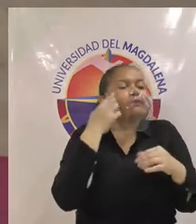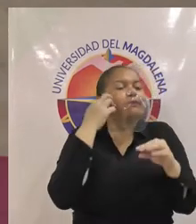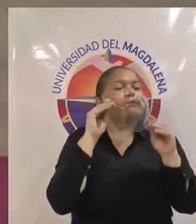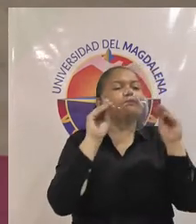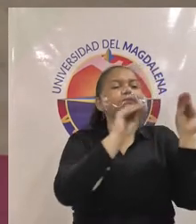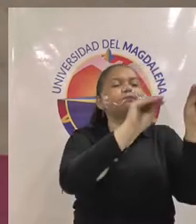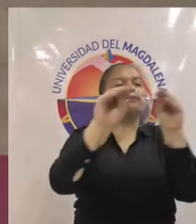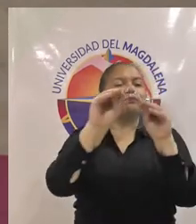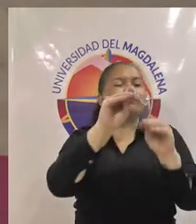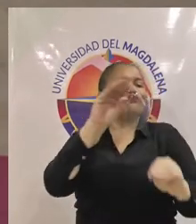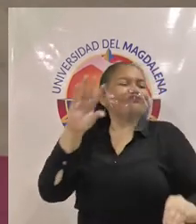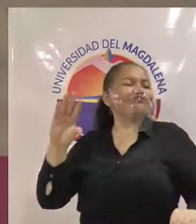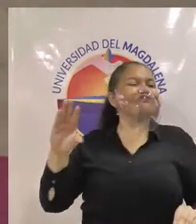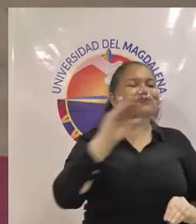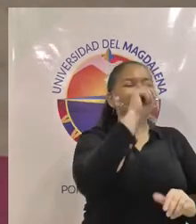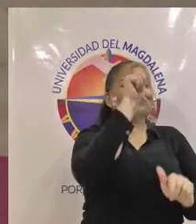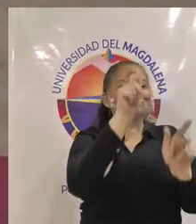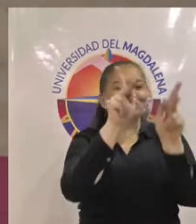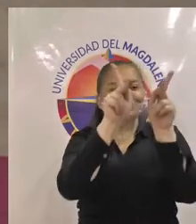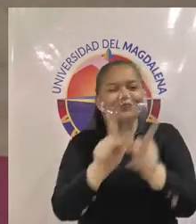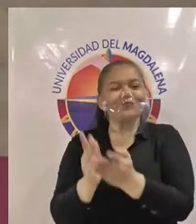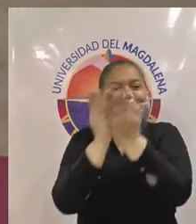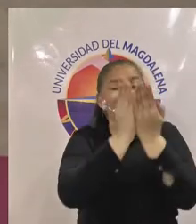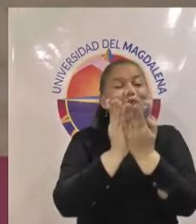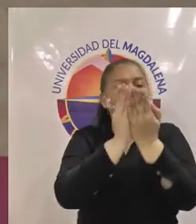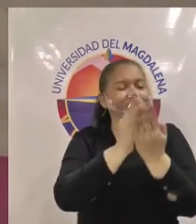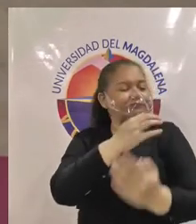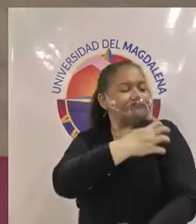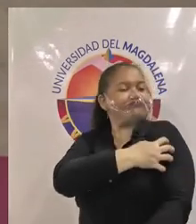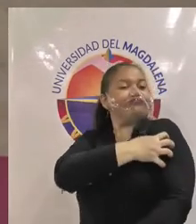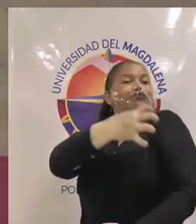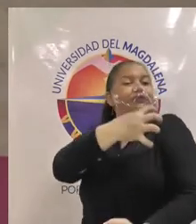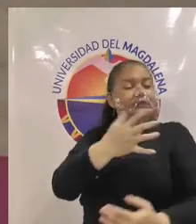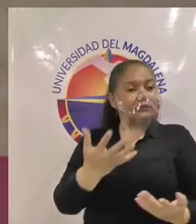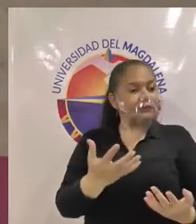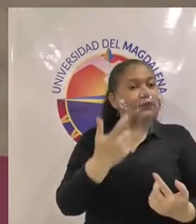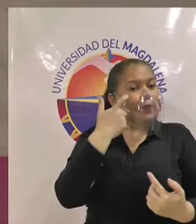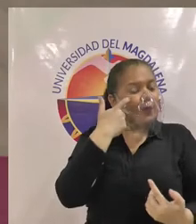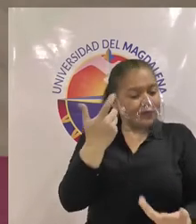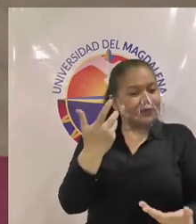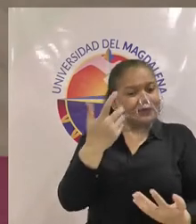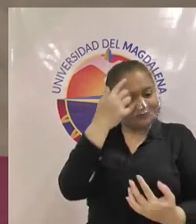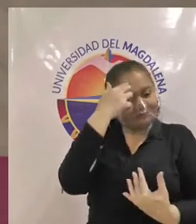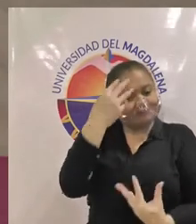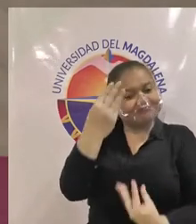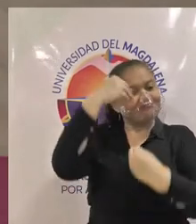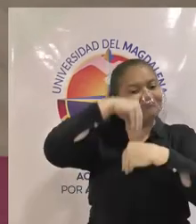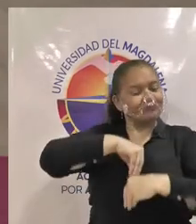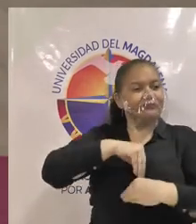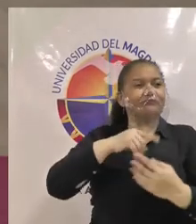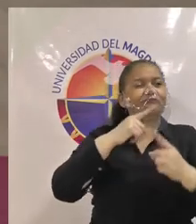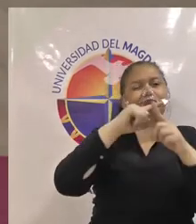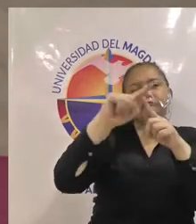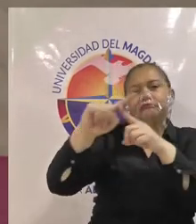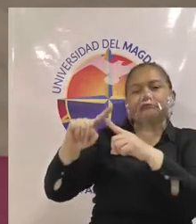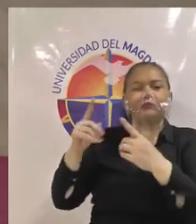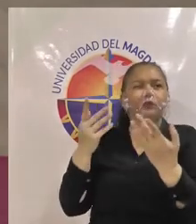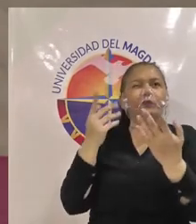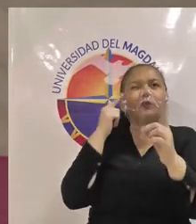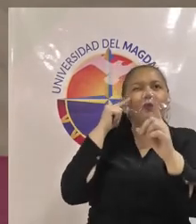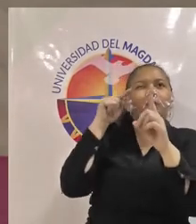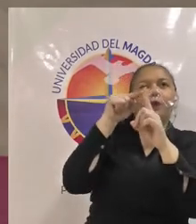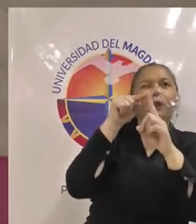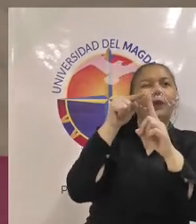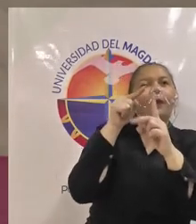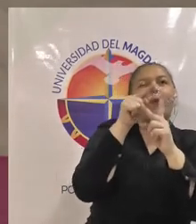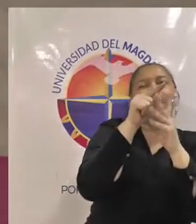de la universidad del Magdalena pues en lo que es el enriquecimiento personal y enfocado a los problemas y todo lo que